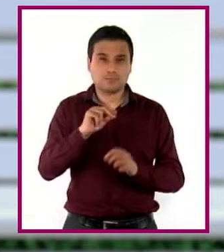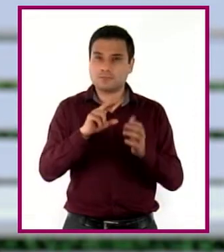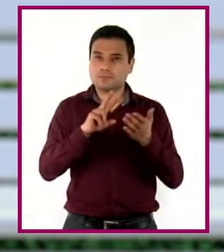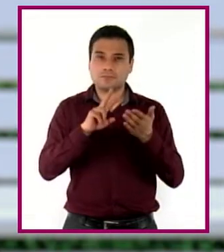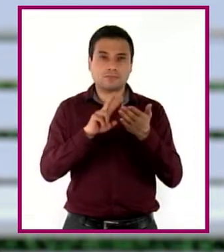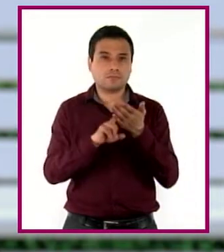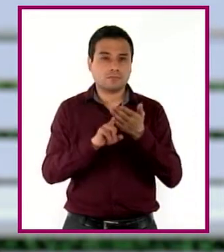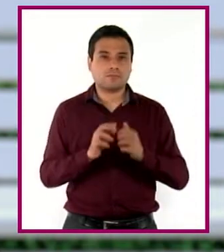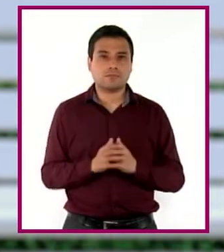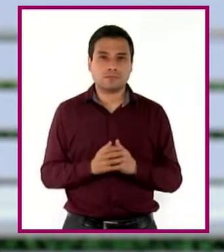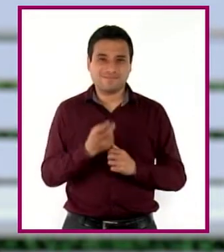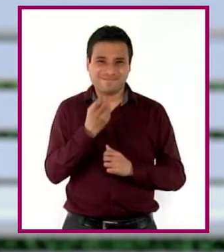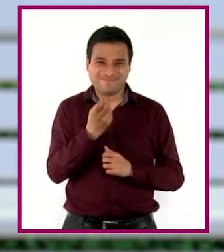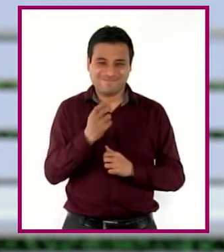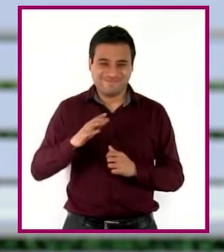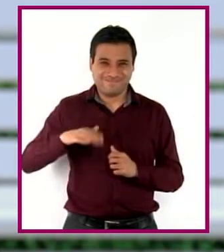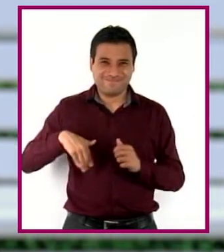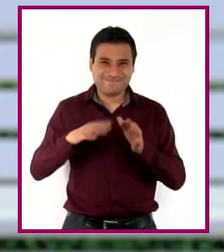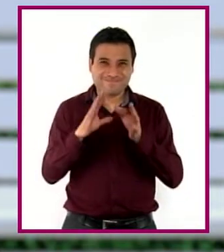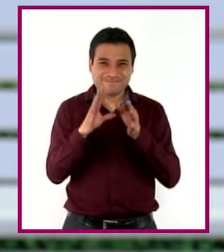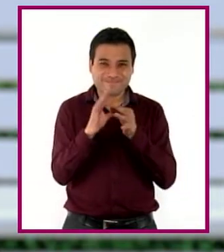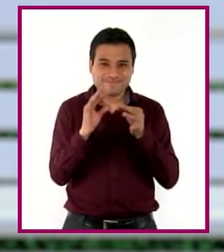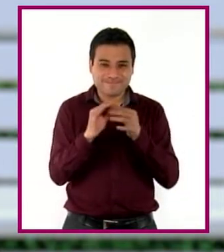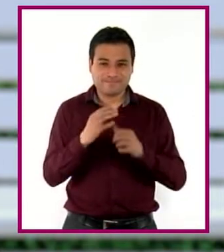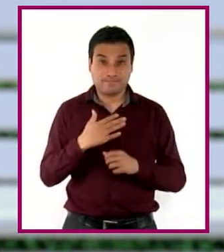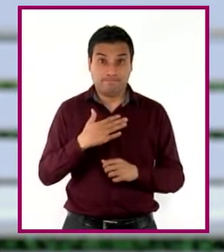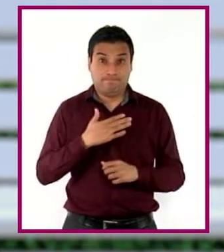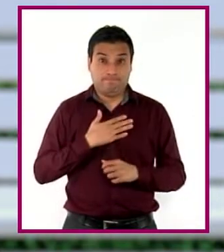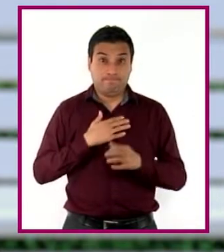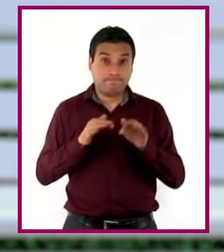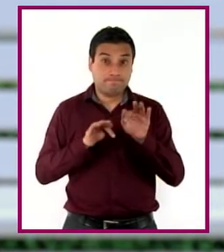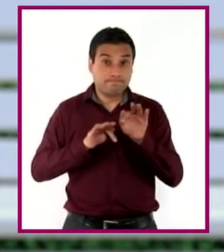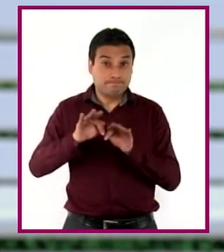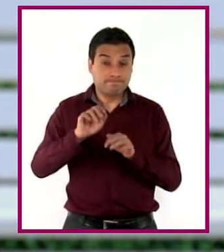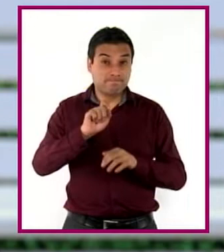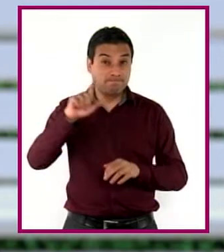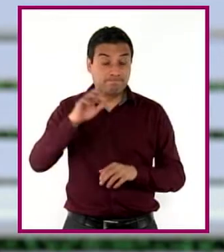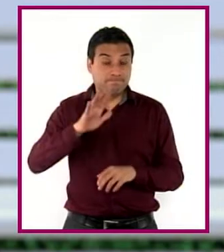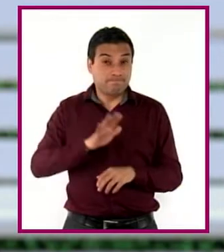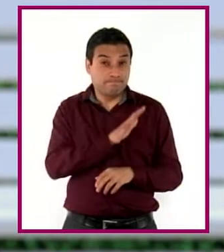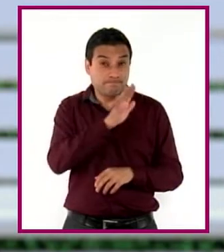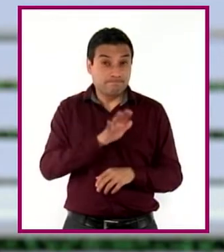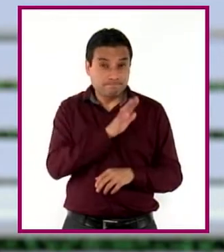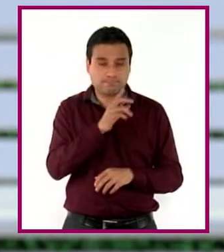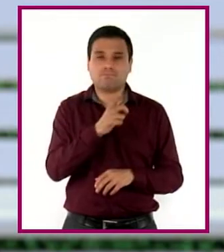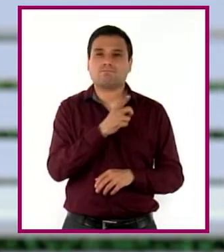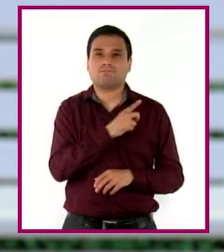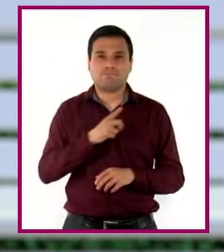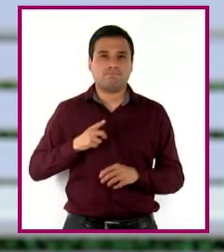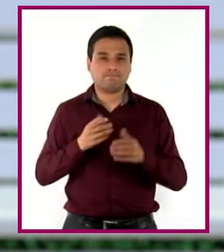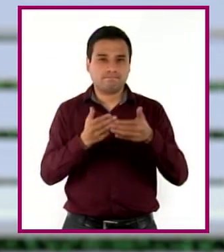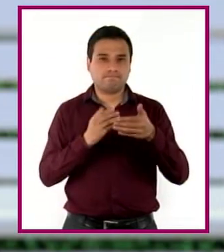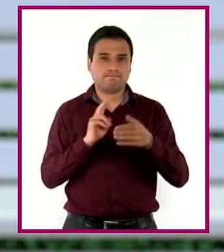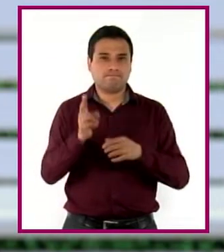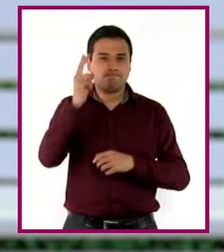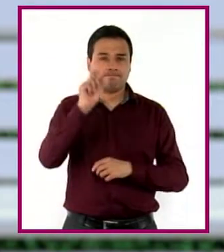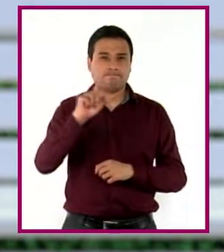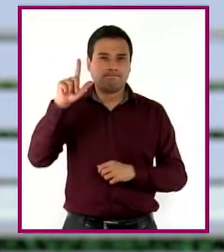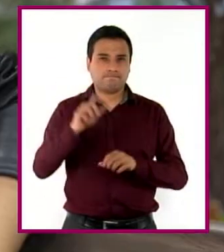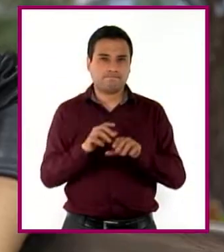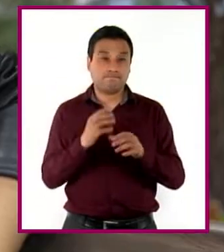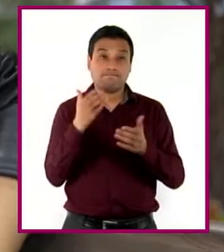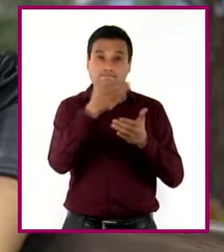Es justo como dijiste. Parece que mi calidad profesional va a depender de que estudie en un lugar o en otro. Y además, de manera